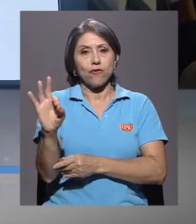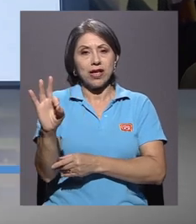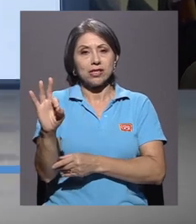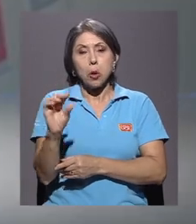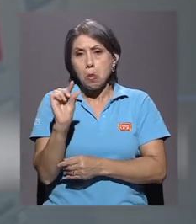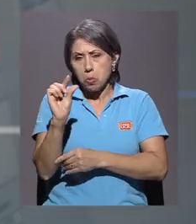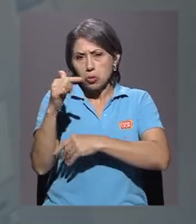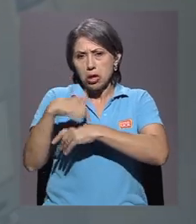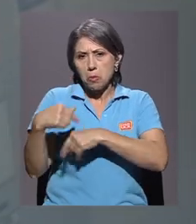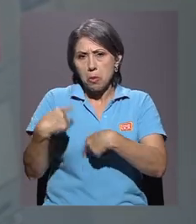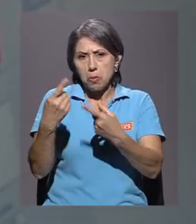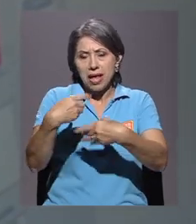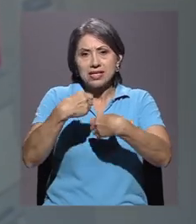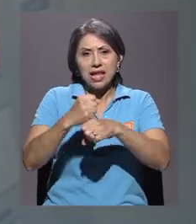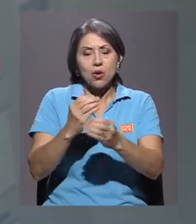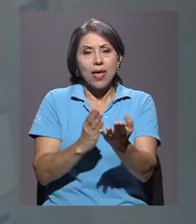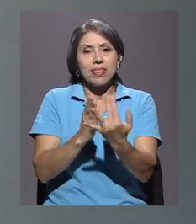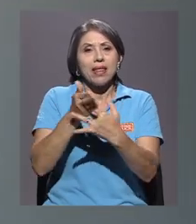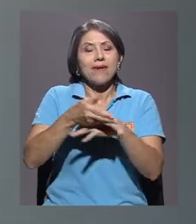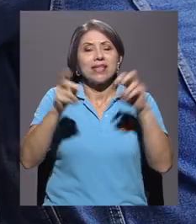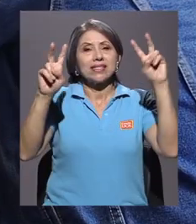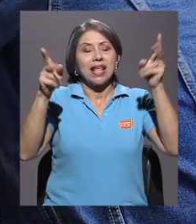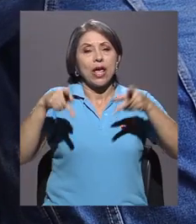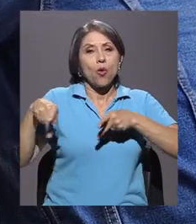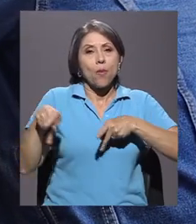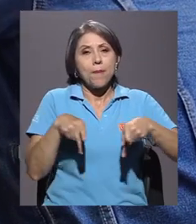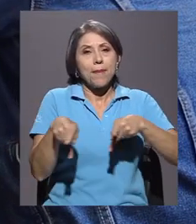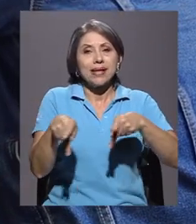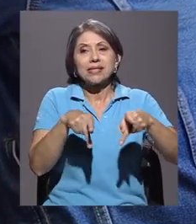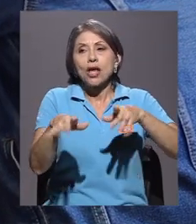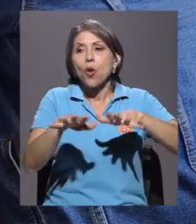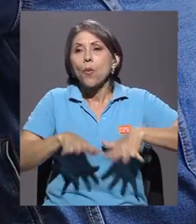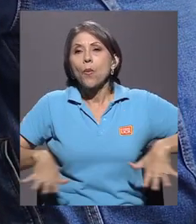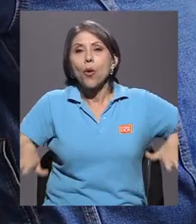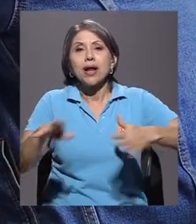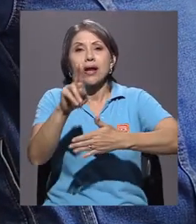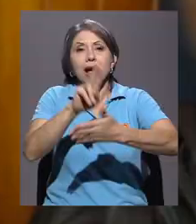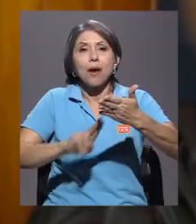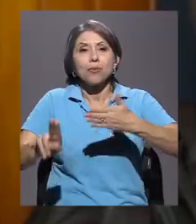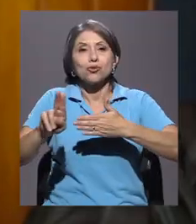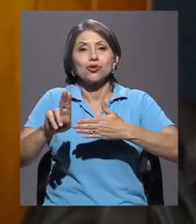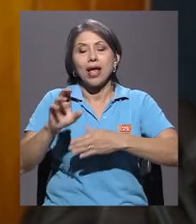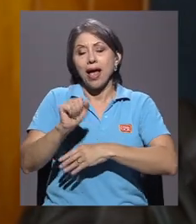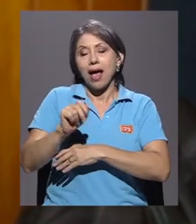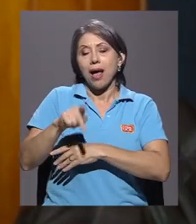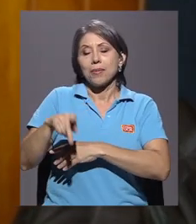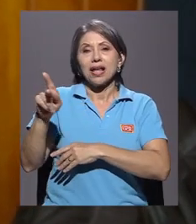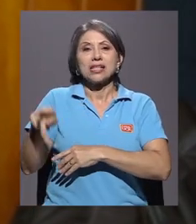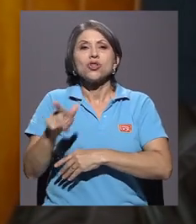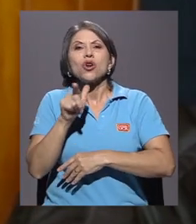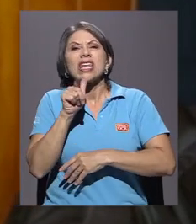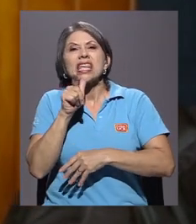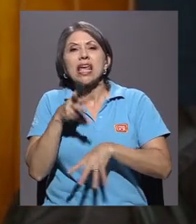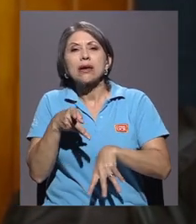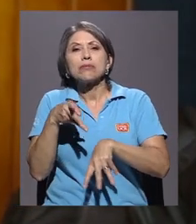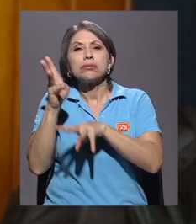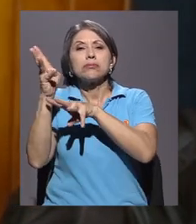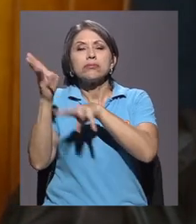pronto podrá hacerlo a través de Un Paseo por el Campus, aplicación que lanzará el Museo Más UCR.